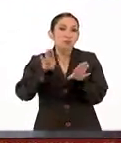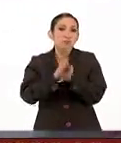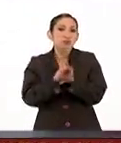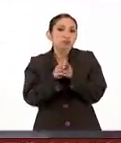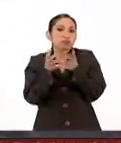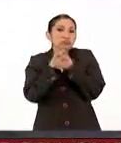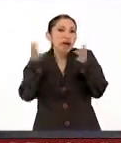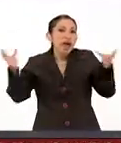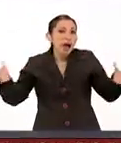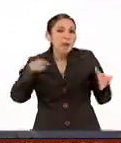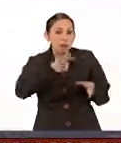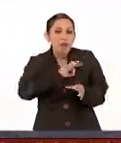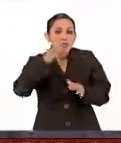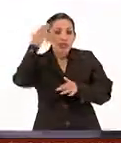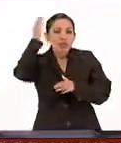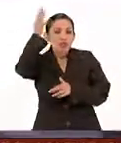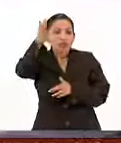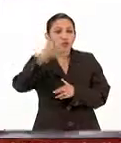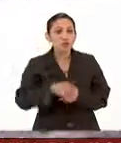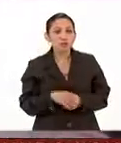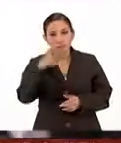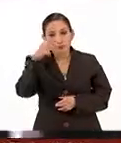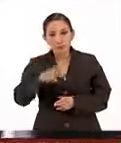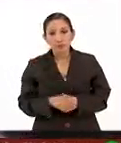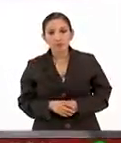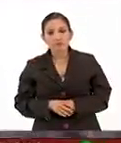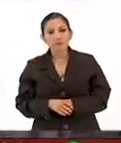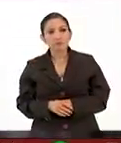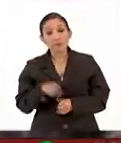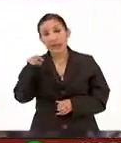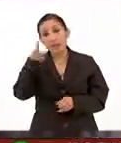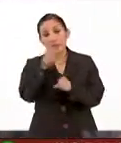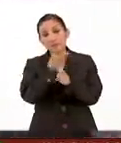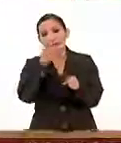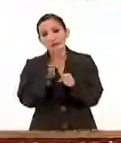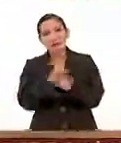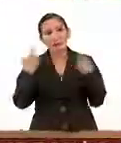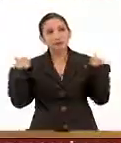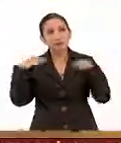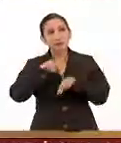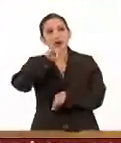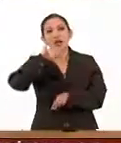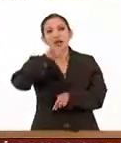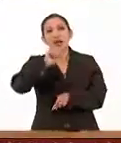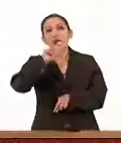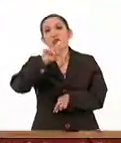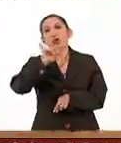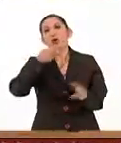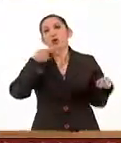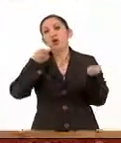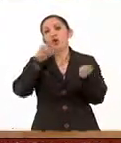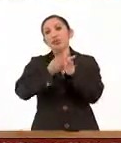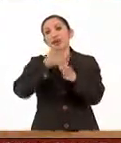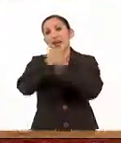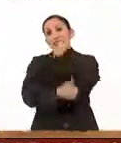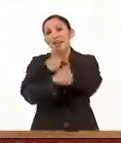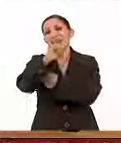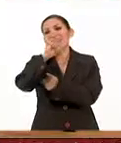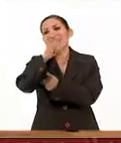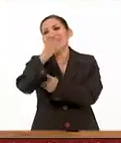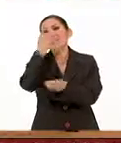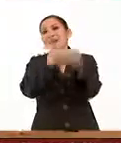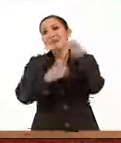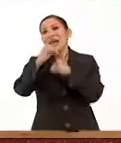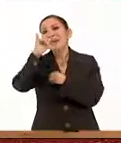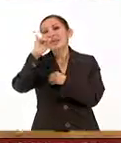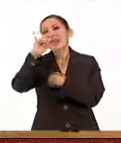posibilidades de desarrollo en nuestro país. Ahí está la invitación, maestro José Eduardo Arias, coordinador de la carrera de ingeniería de alimentos